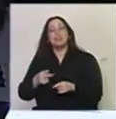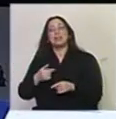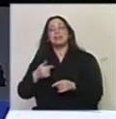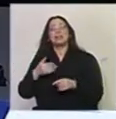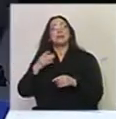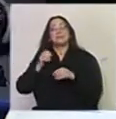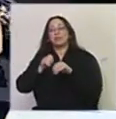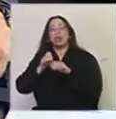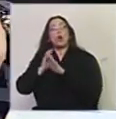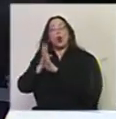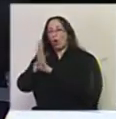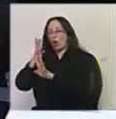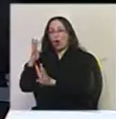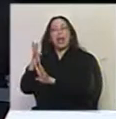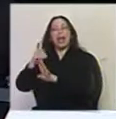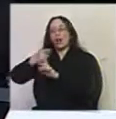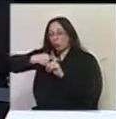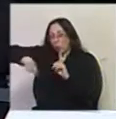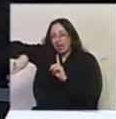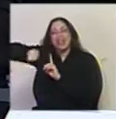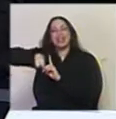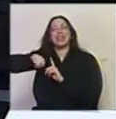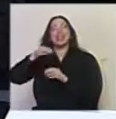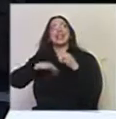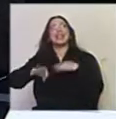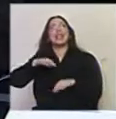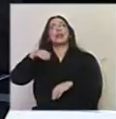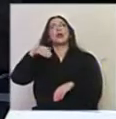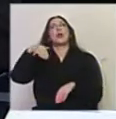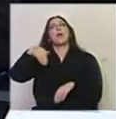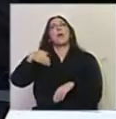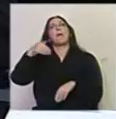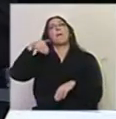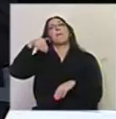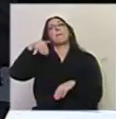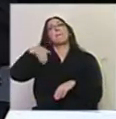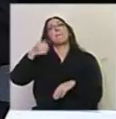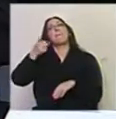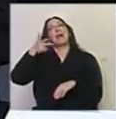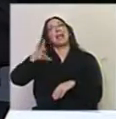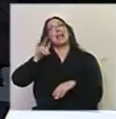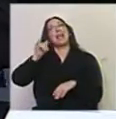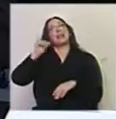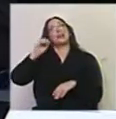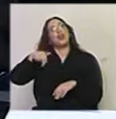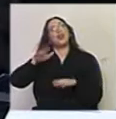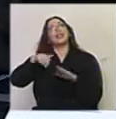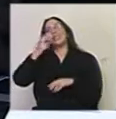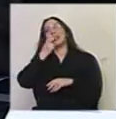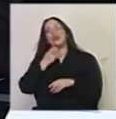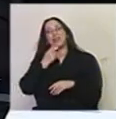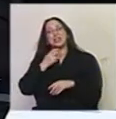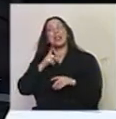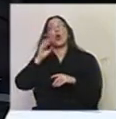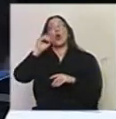colas de gente que daban vuelta a la esquina, por ejemplo, en el Teatro Machó en San José. Lo importante es que La